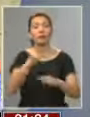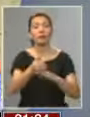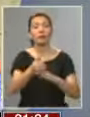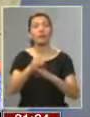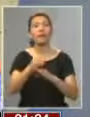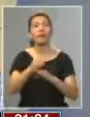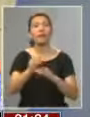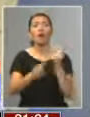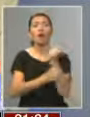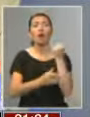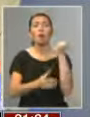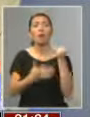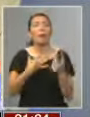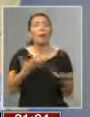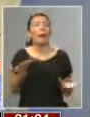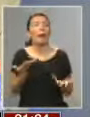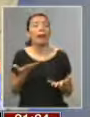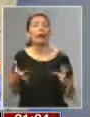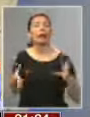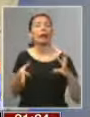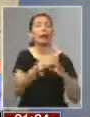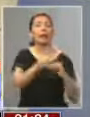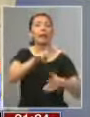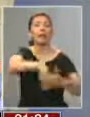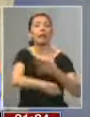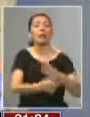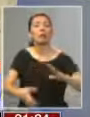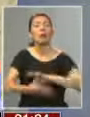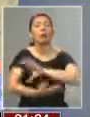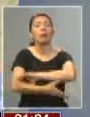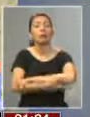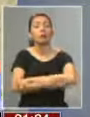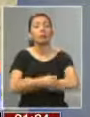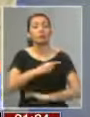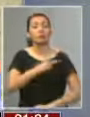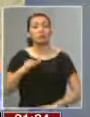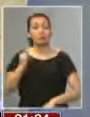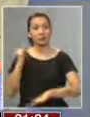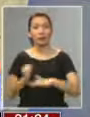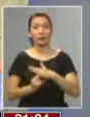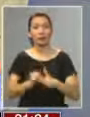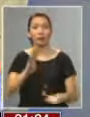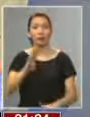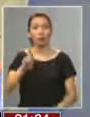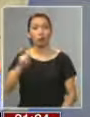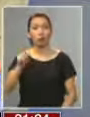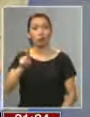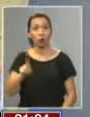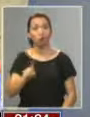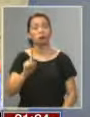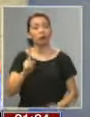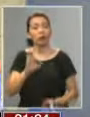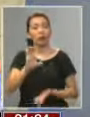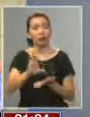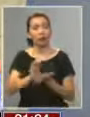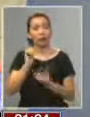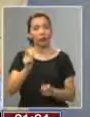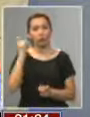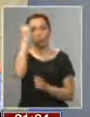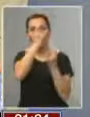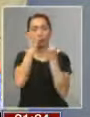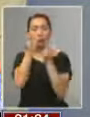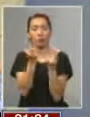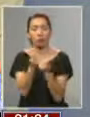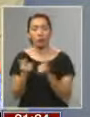comunistas, ¿por qué firmó el pacto con ellos? Si usted, señor Ministro del Interior, don Jorge Burgo, cree que el Estado debe preocuparse de los